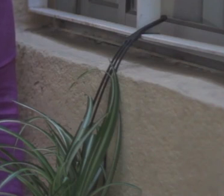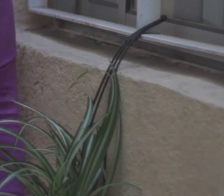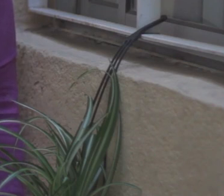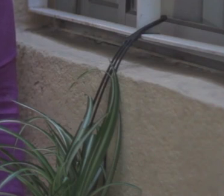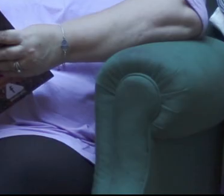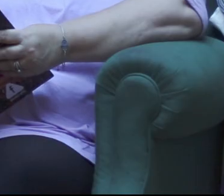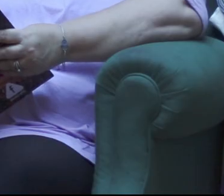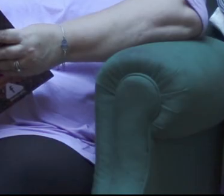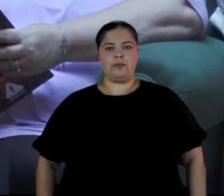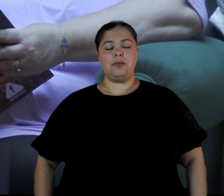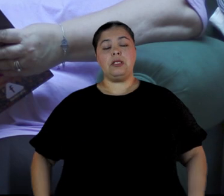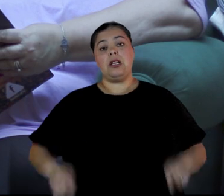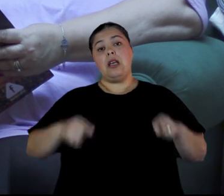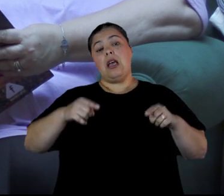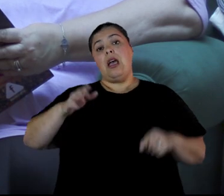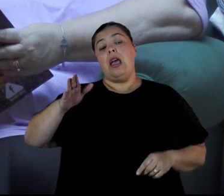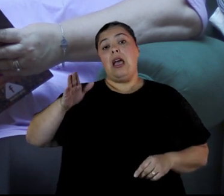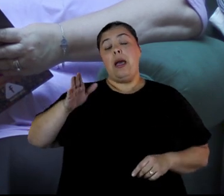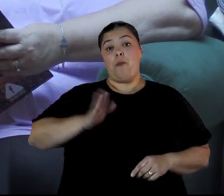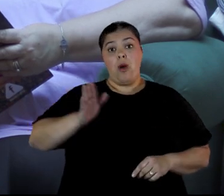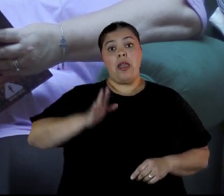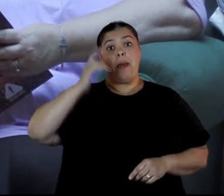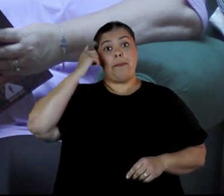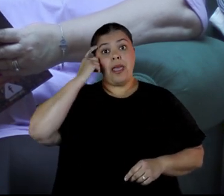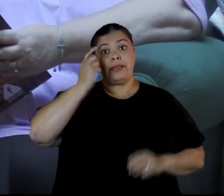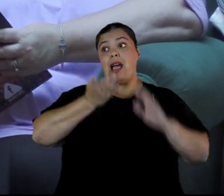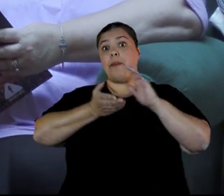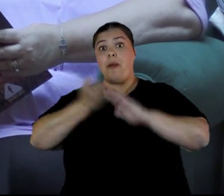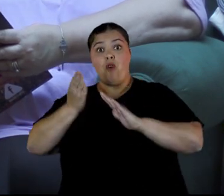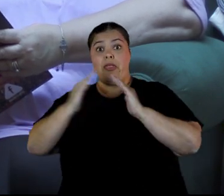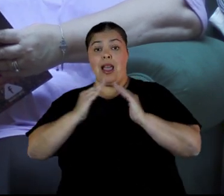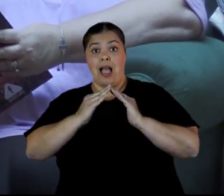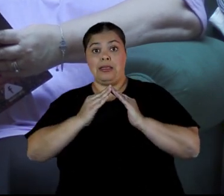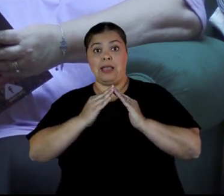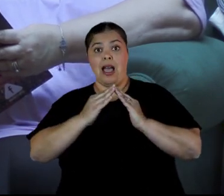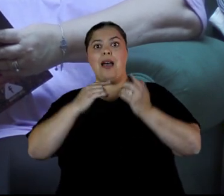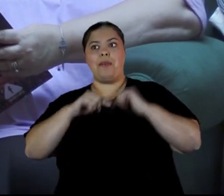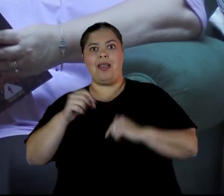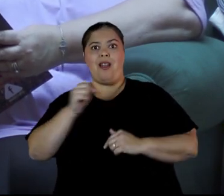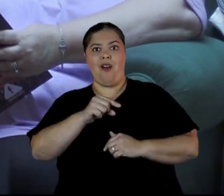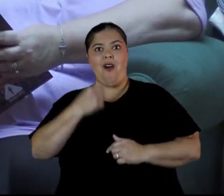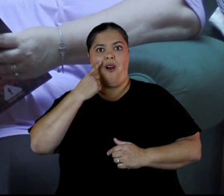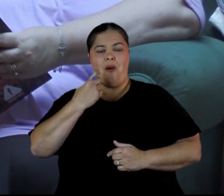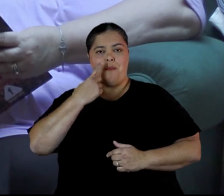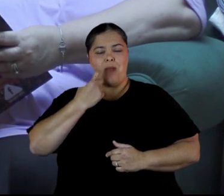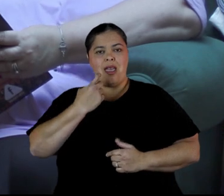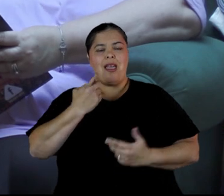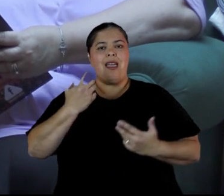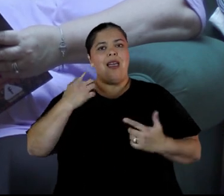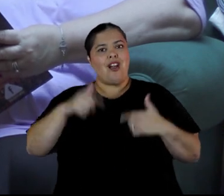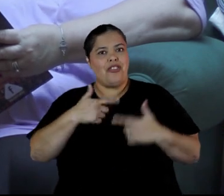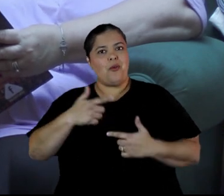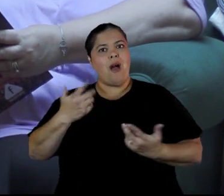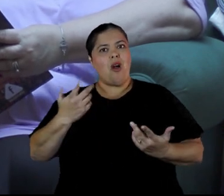Las mujeres piensan en irse de la casa y ellos tienen todavía aquello de que,